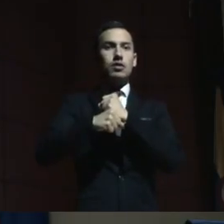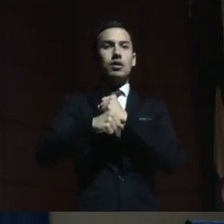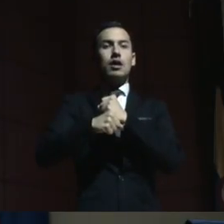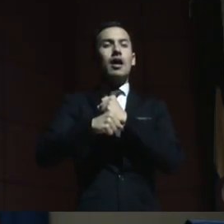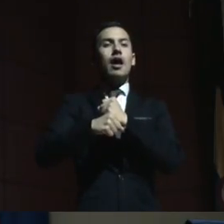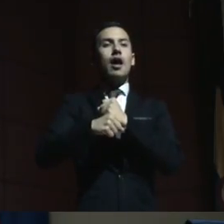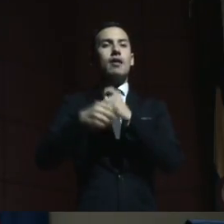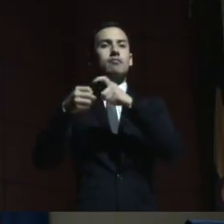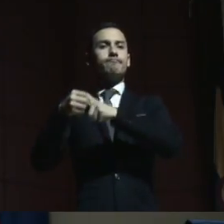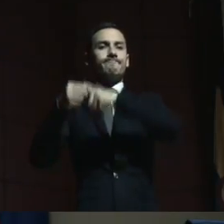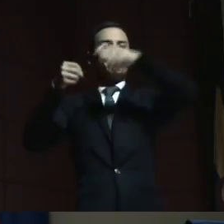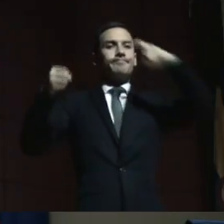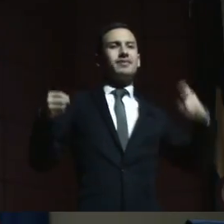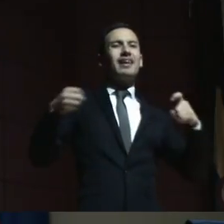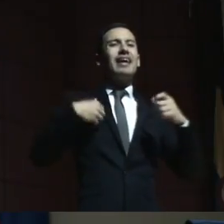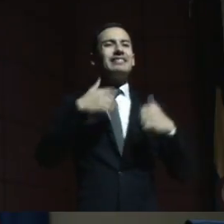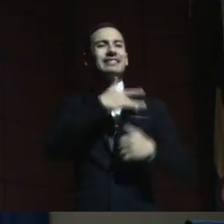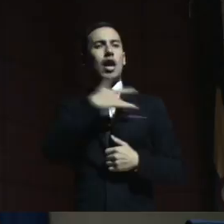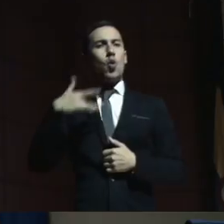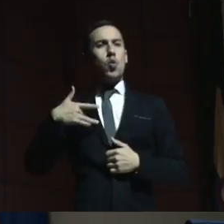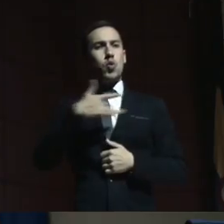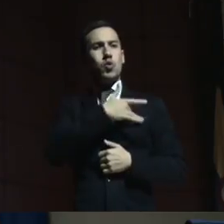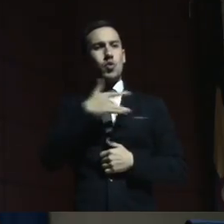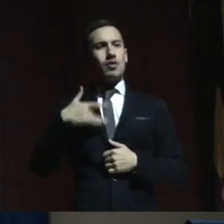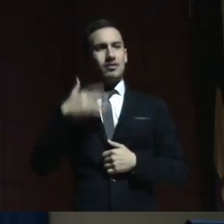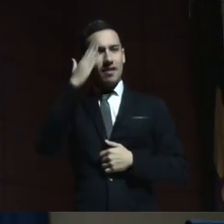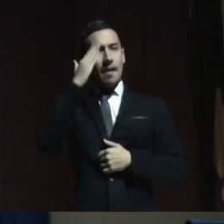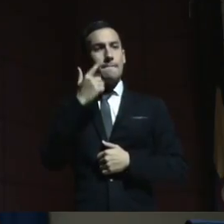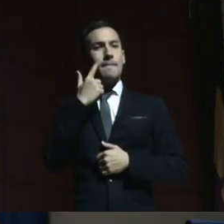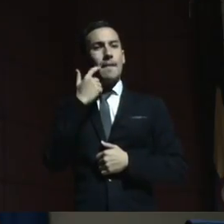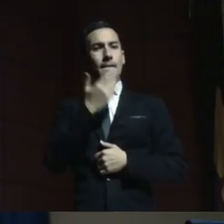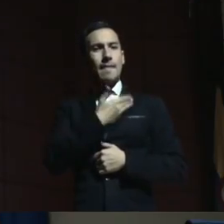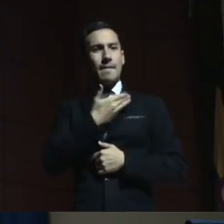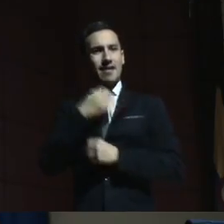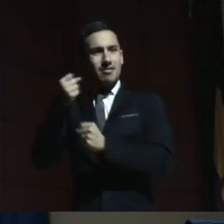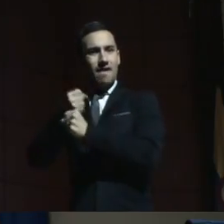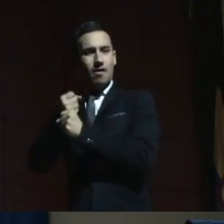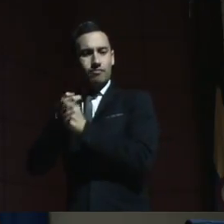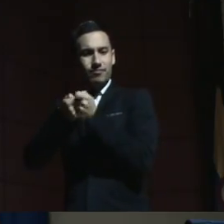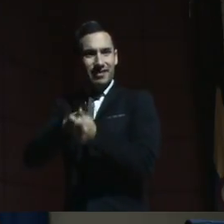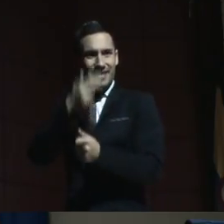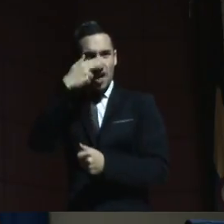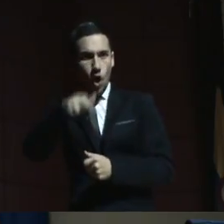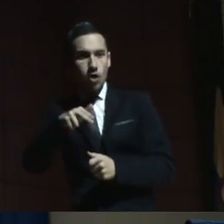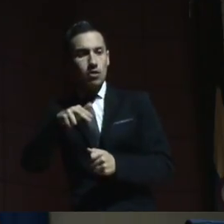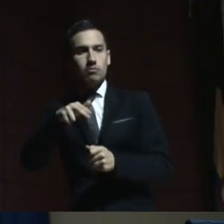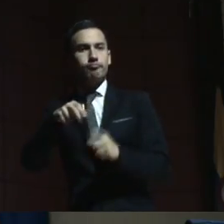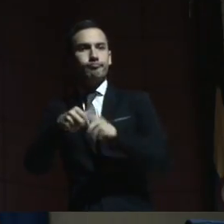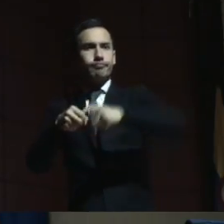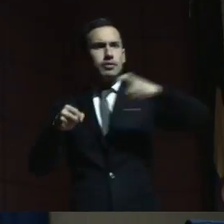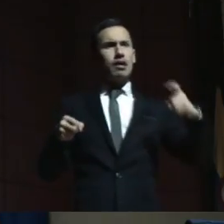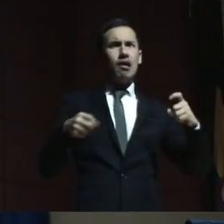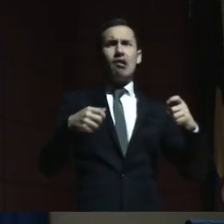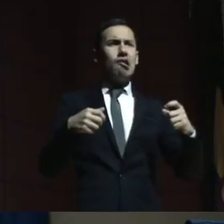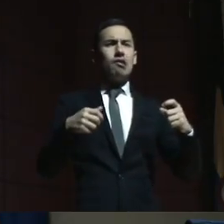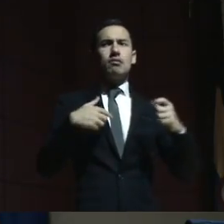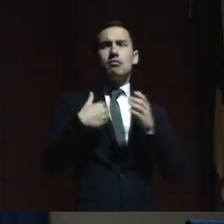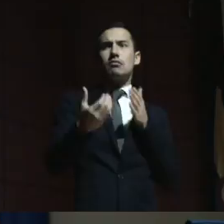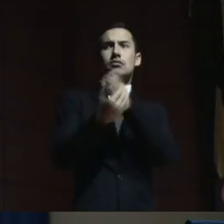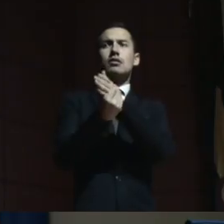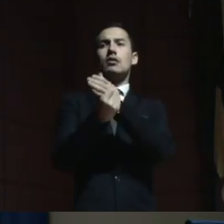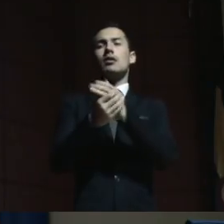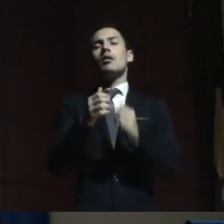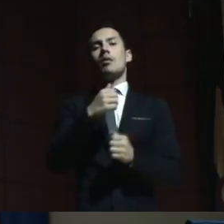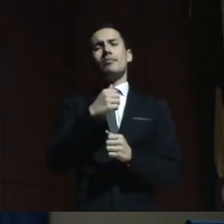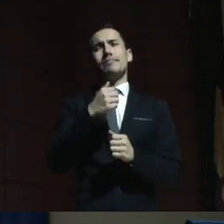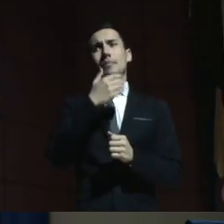servicio de salud como beneficiario de sus padres. Entonces, las EPS, algunos servicios de salud, solicitan la